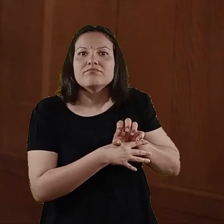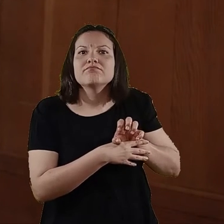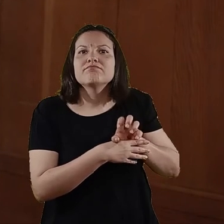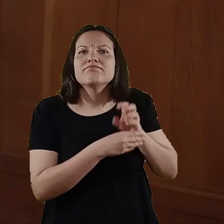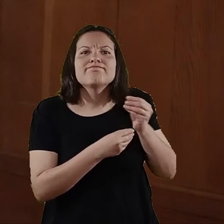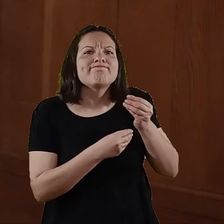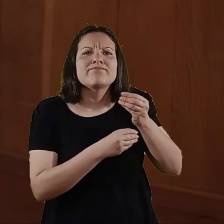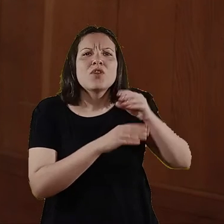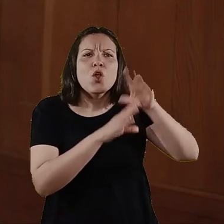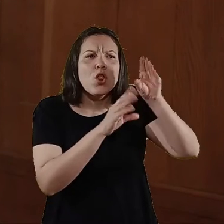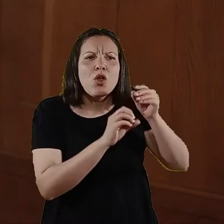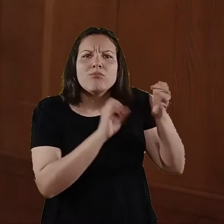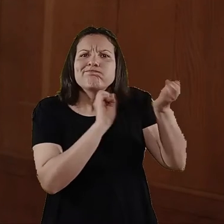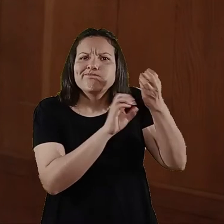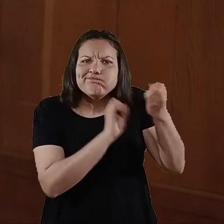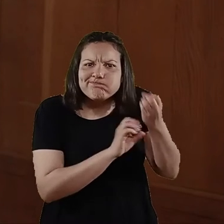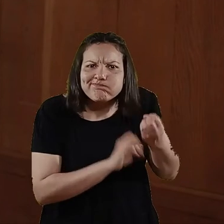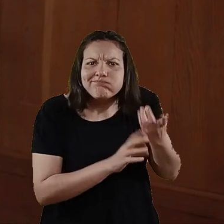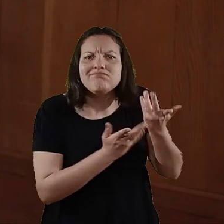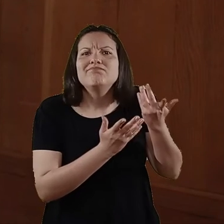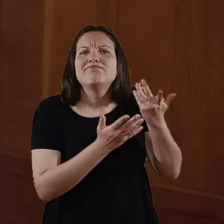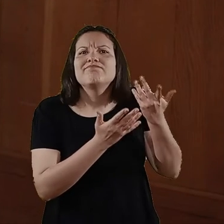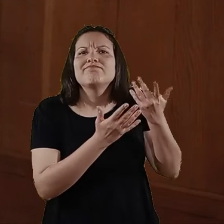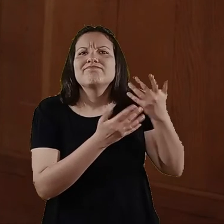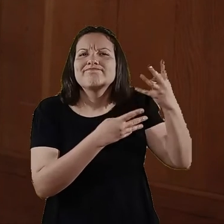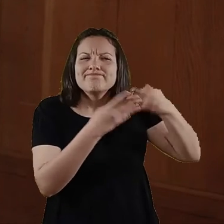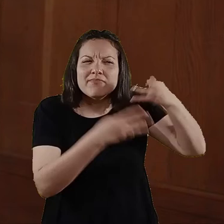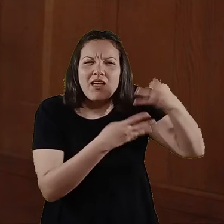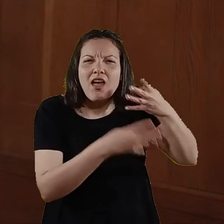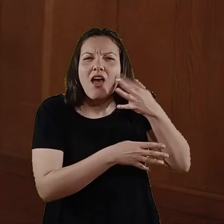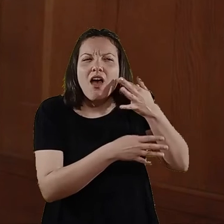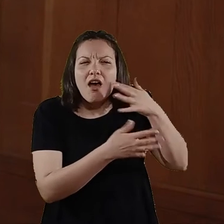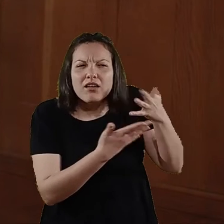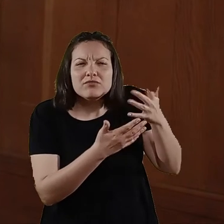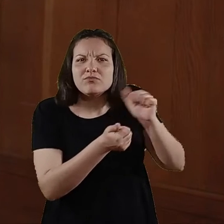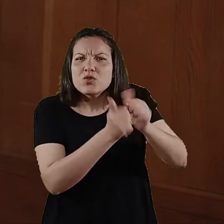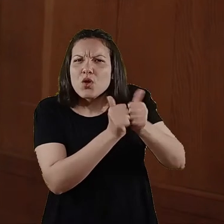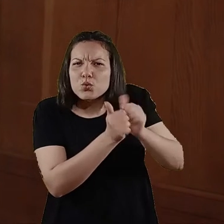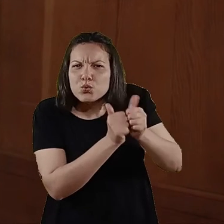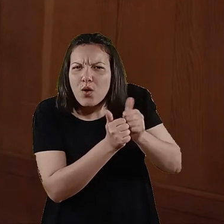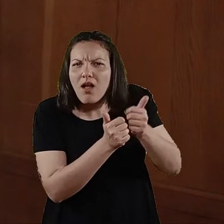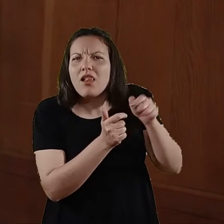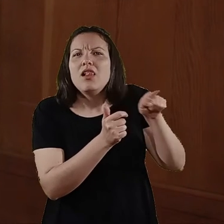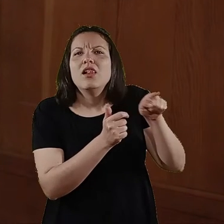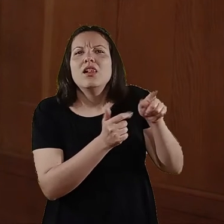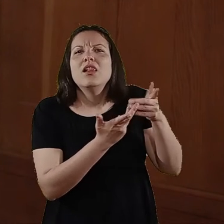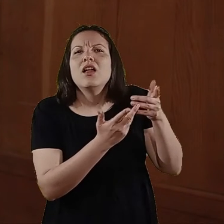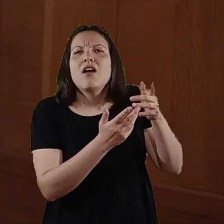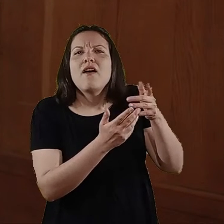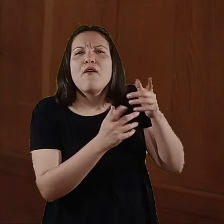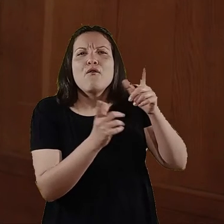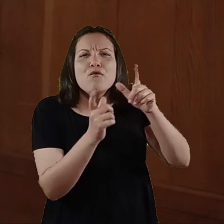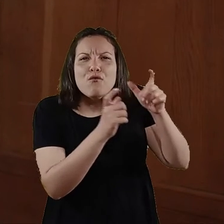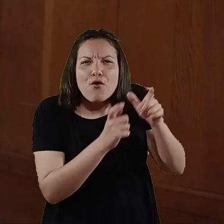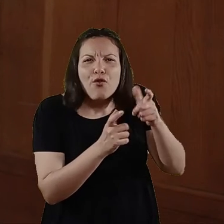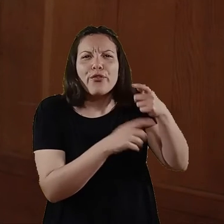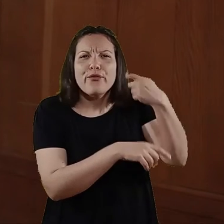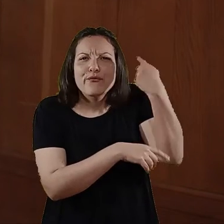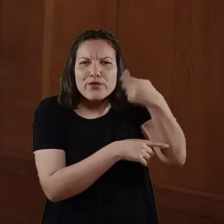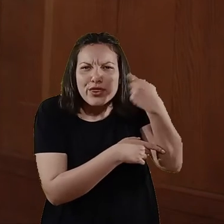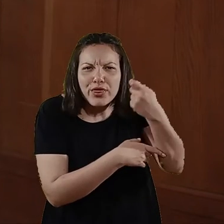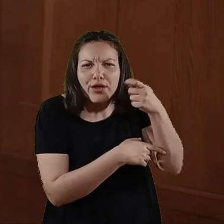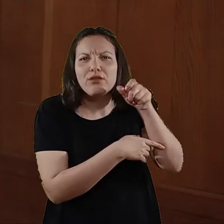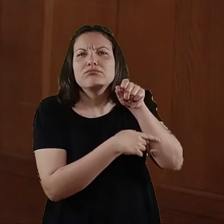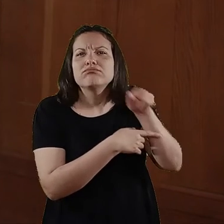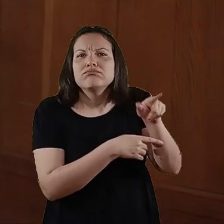de pantalla de todo lo que los diálogos, las conversaciones tienen que ser de características sexualizadas, los diálogos,